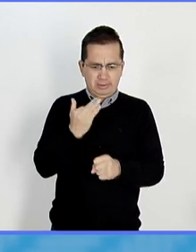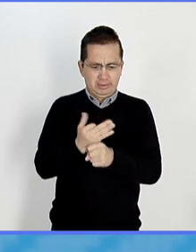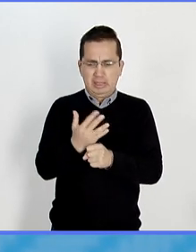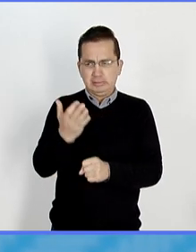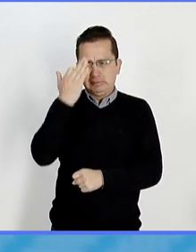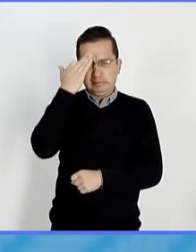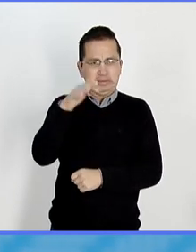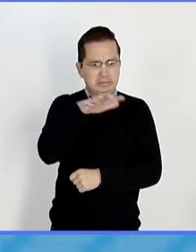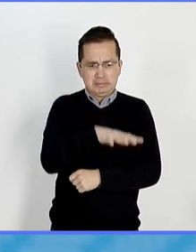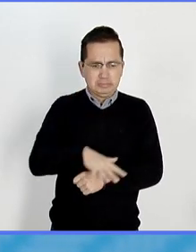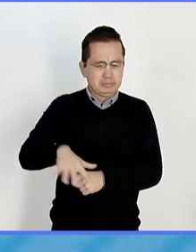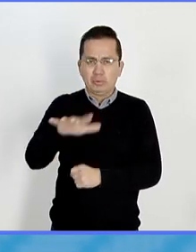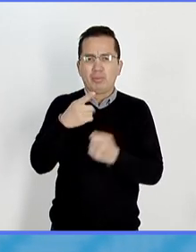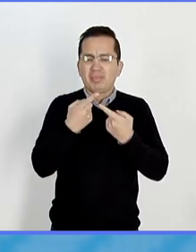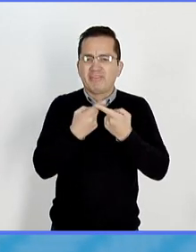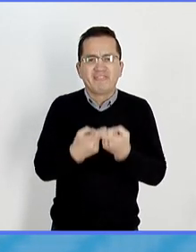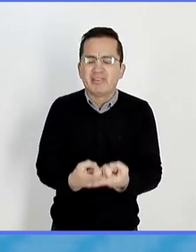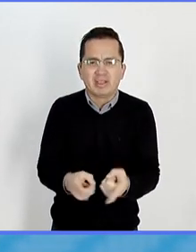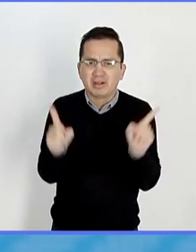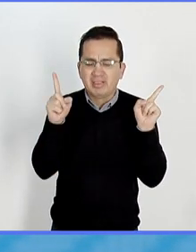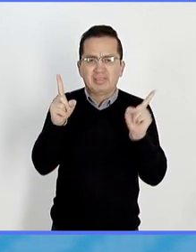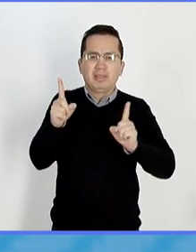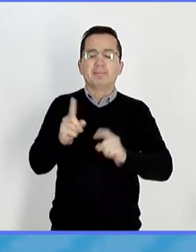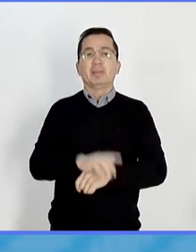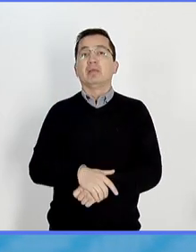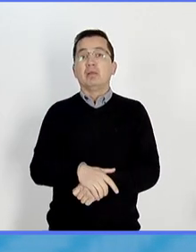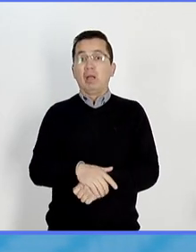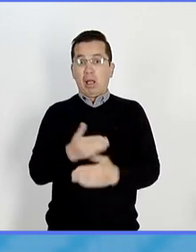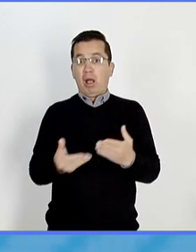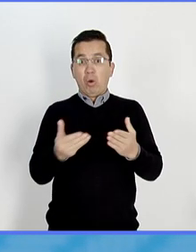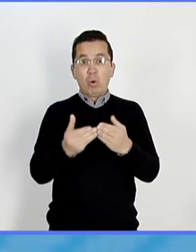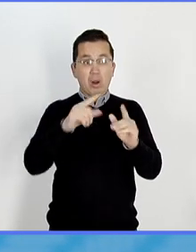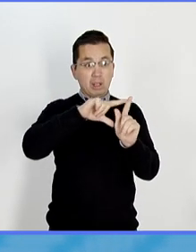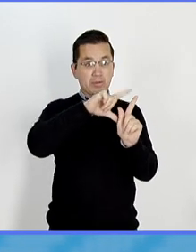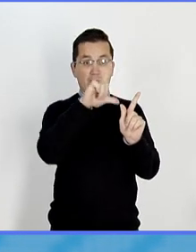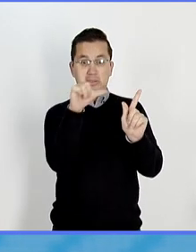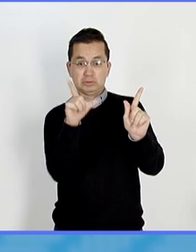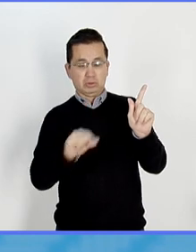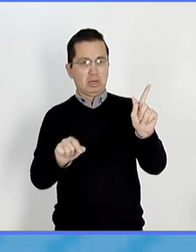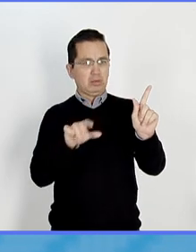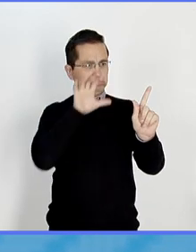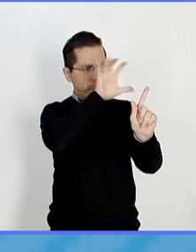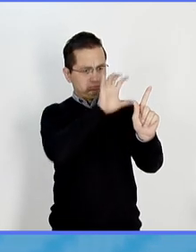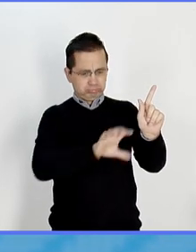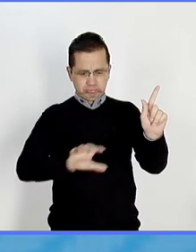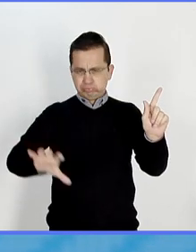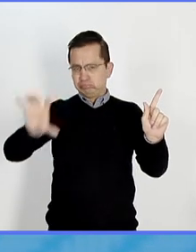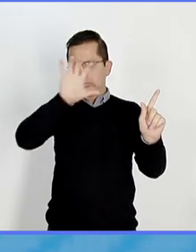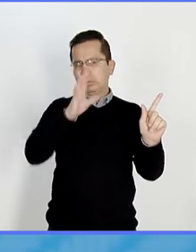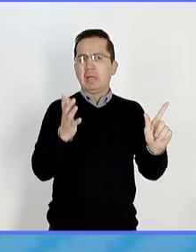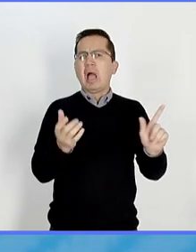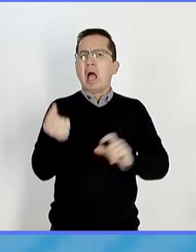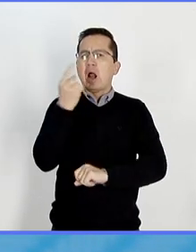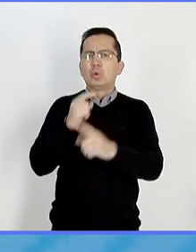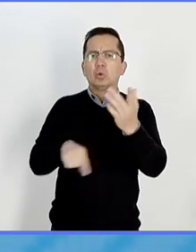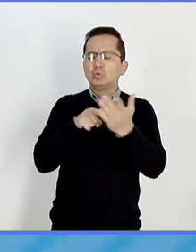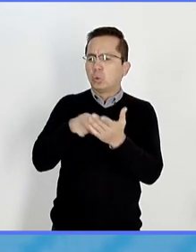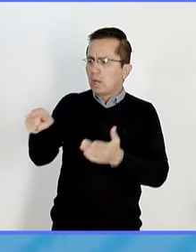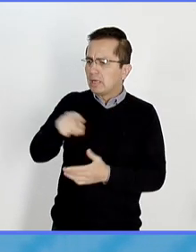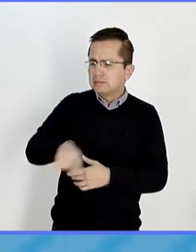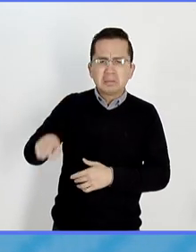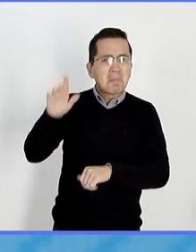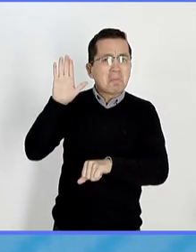ha habido regiones en las que ahora ha habido un surgimiento, digamos, de perros callejeros o un